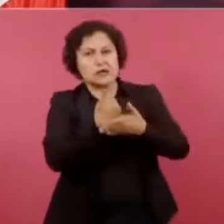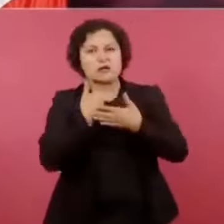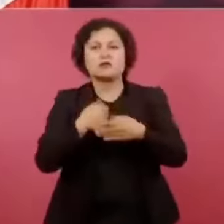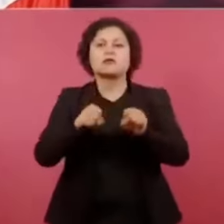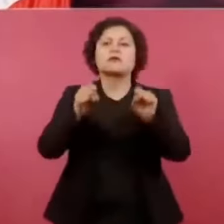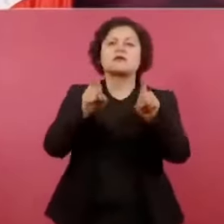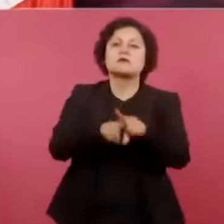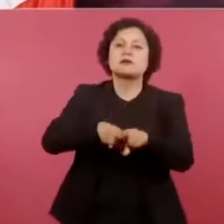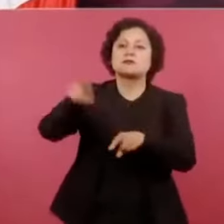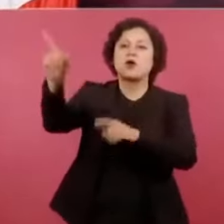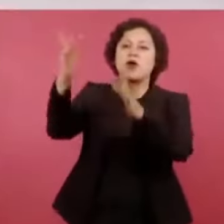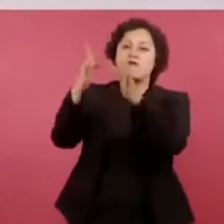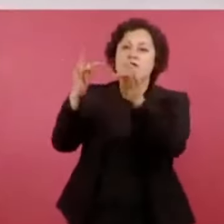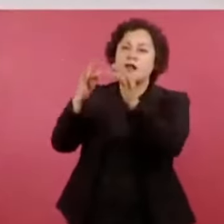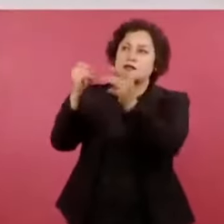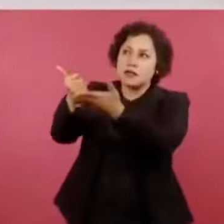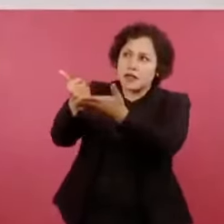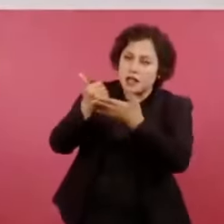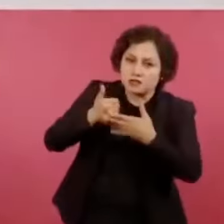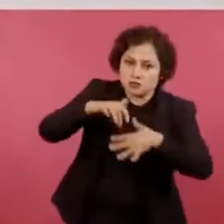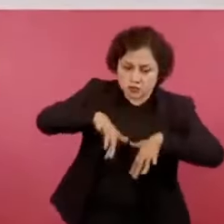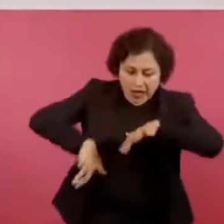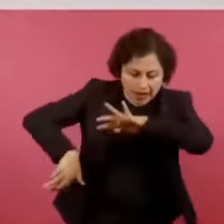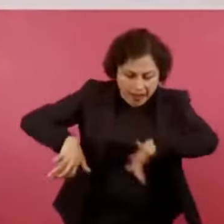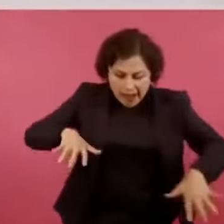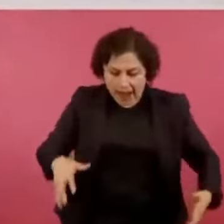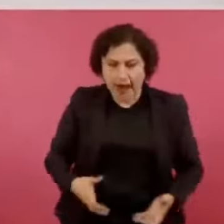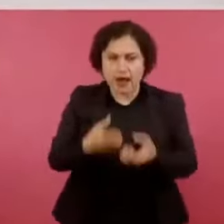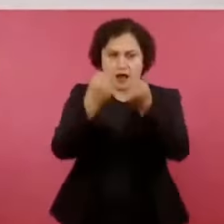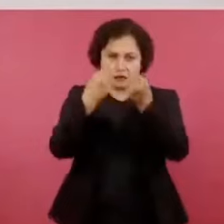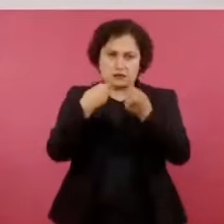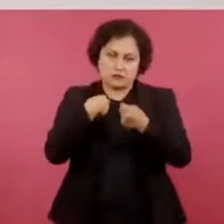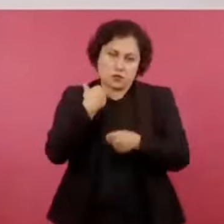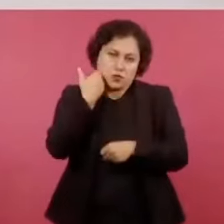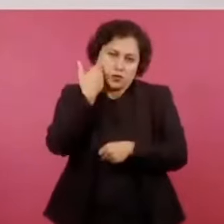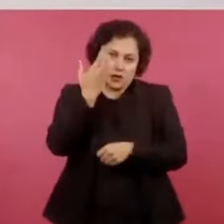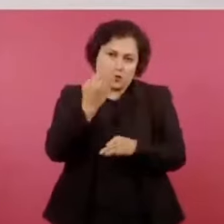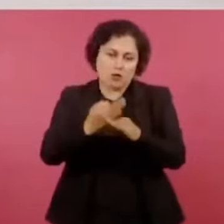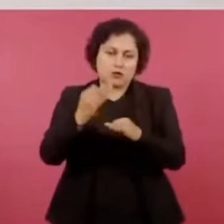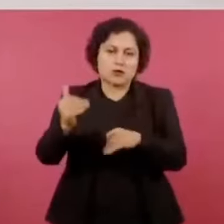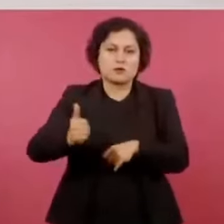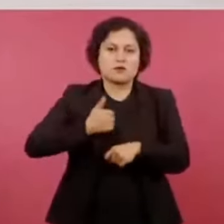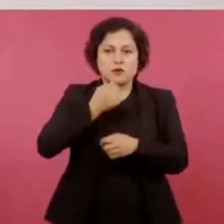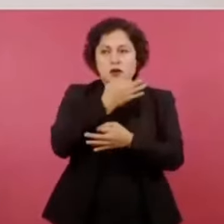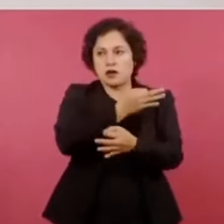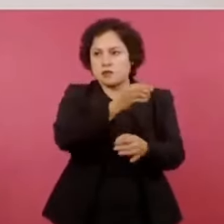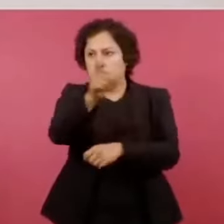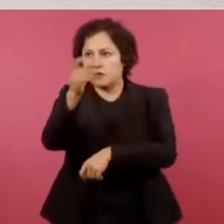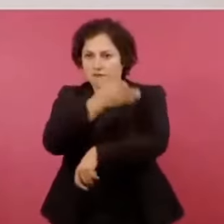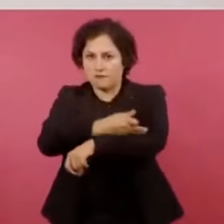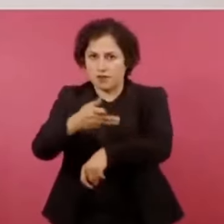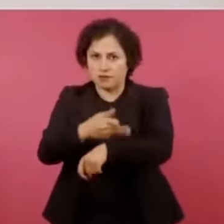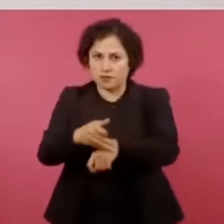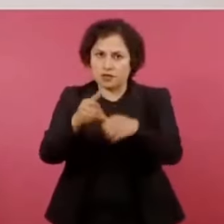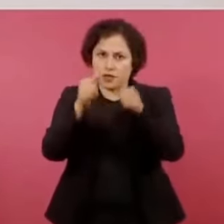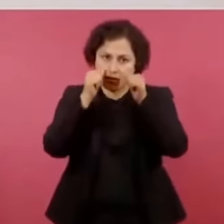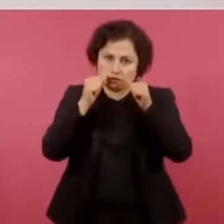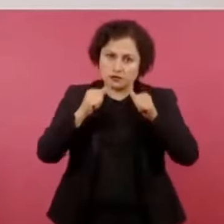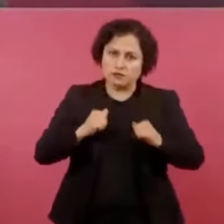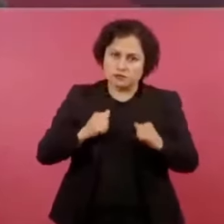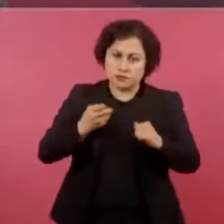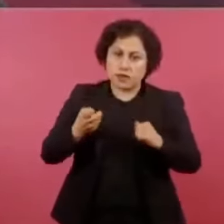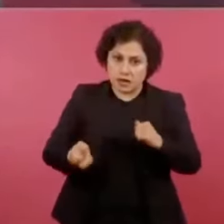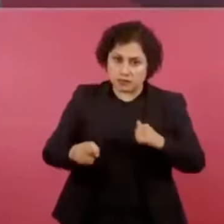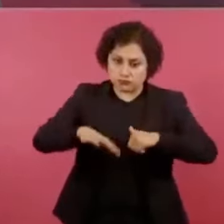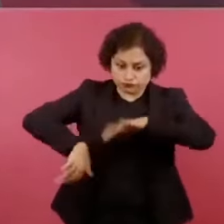además para decirle a los familiares que estamos en eso, porque son costumbres, son tradiciones